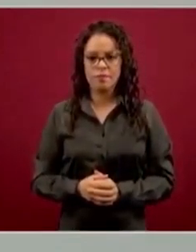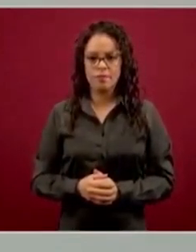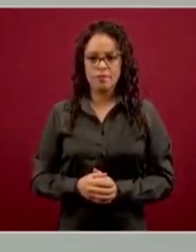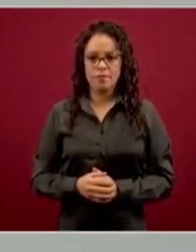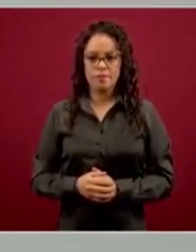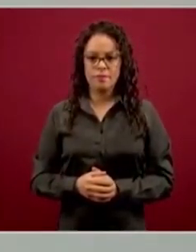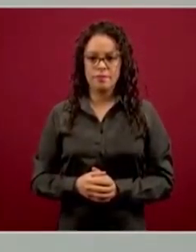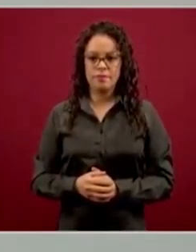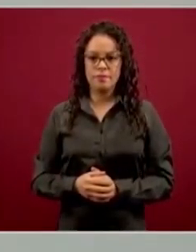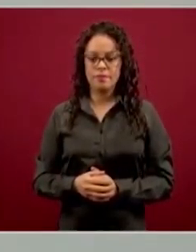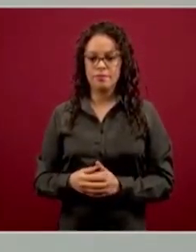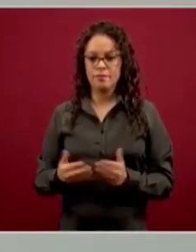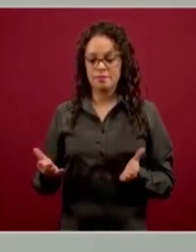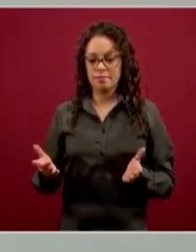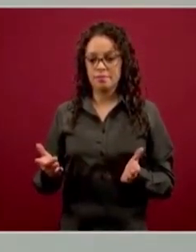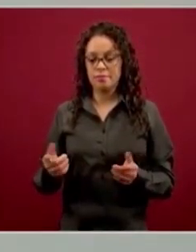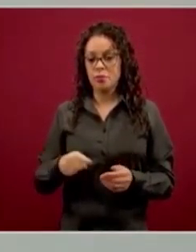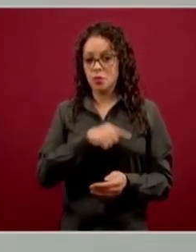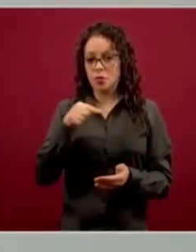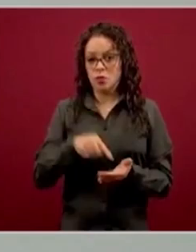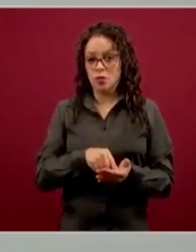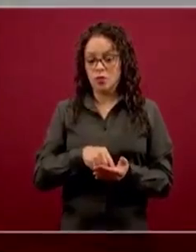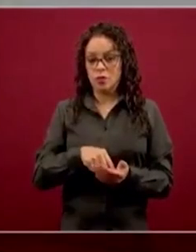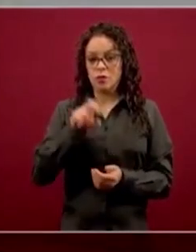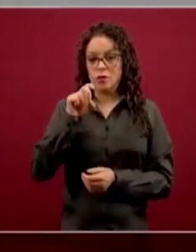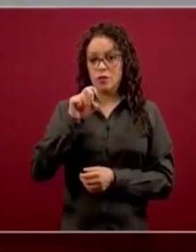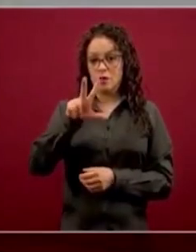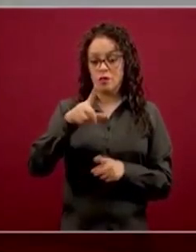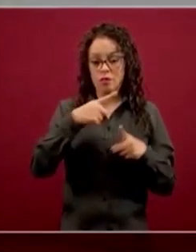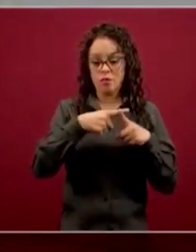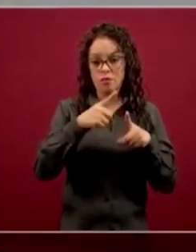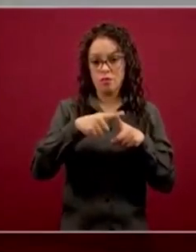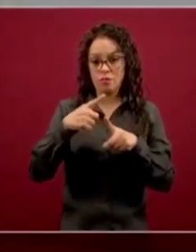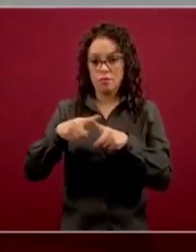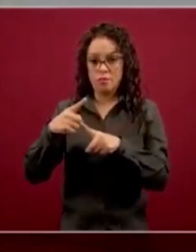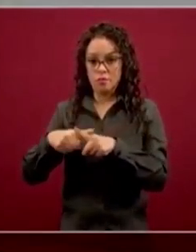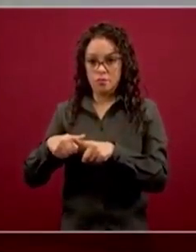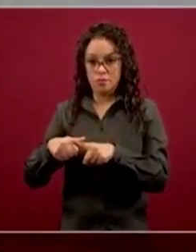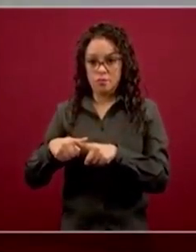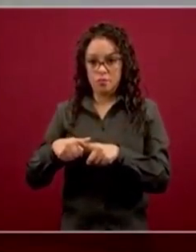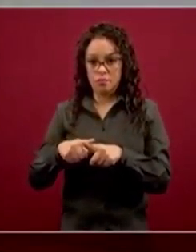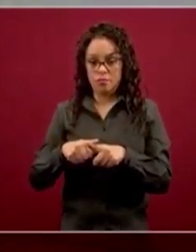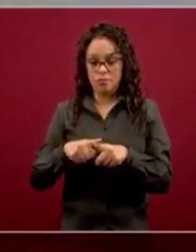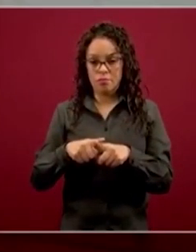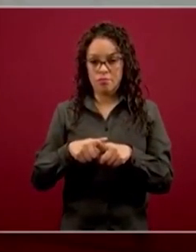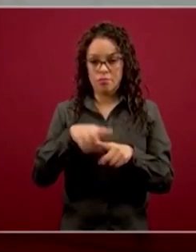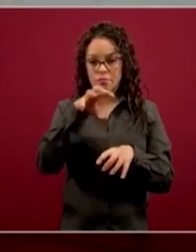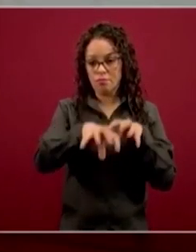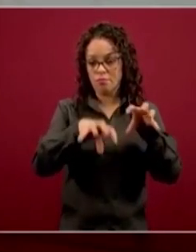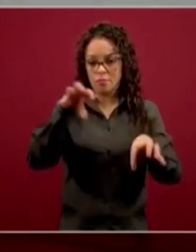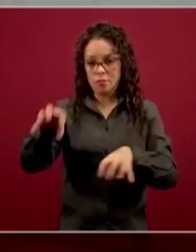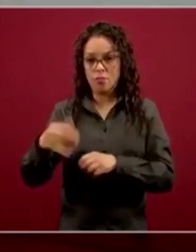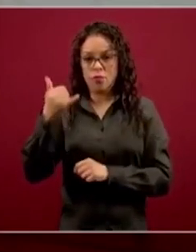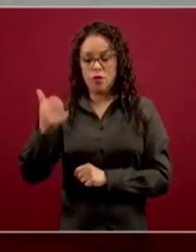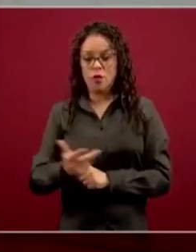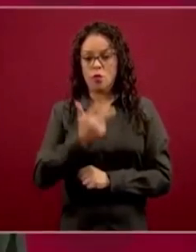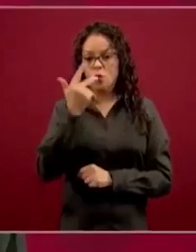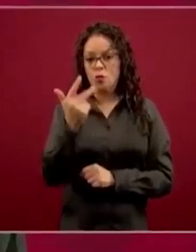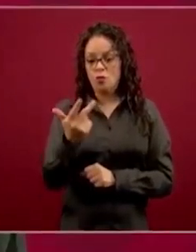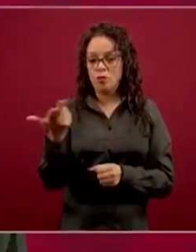seguridad en 38 almacenes delegacionales y en ocho hospitales